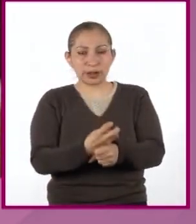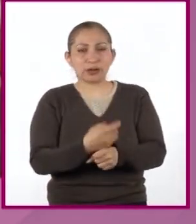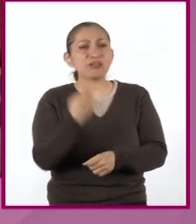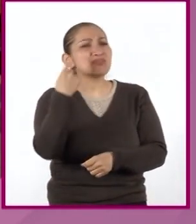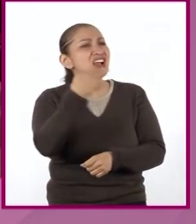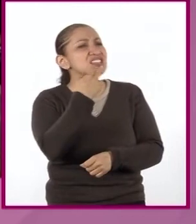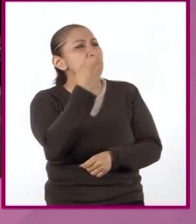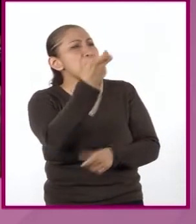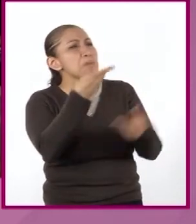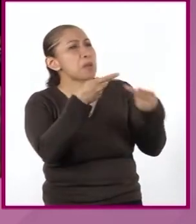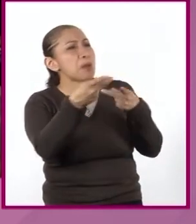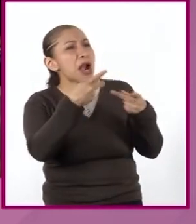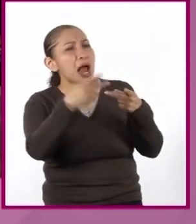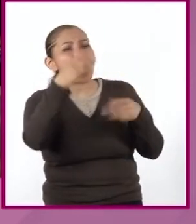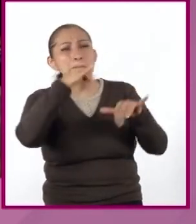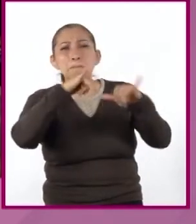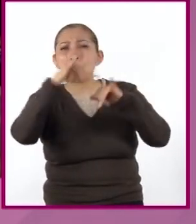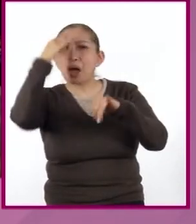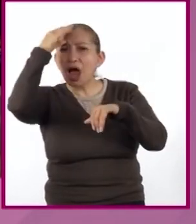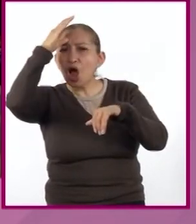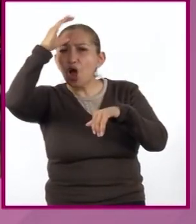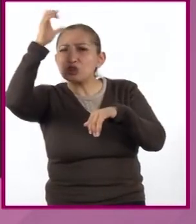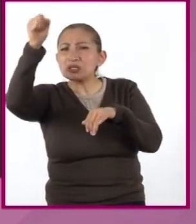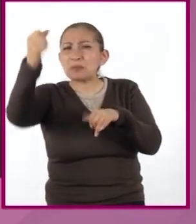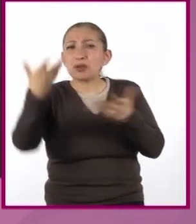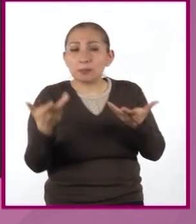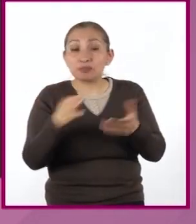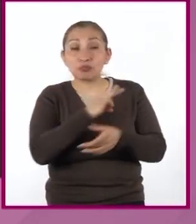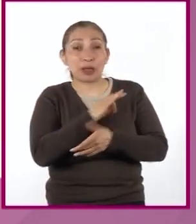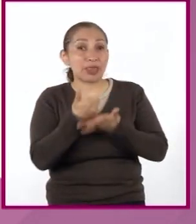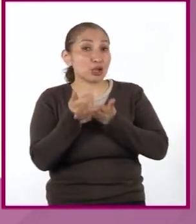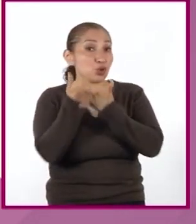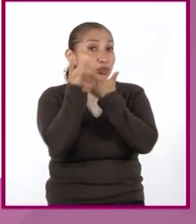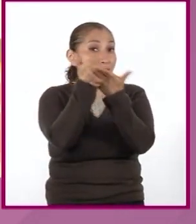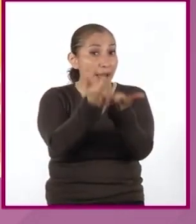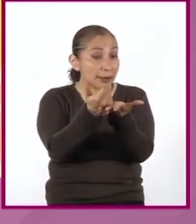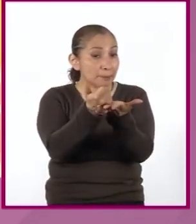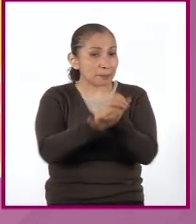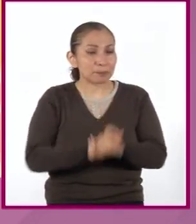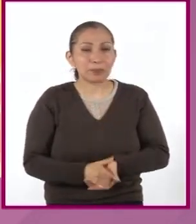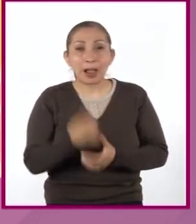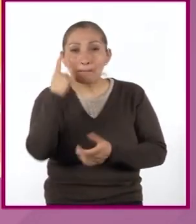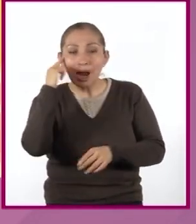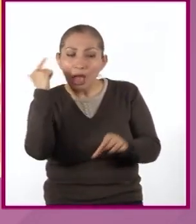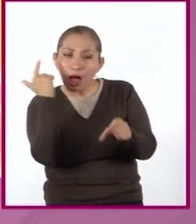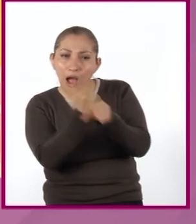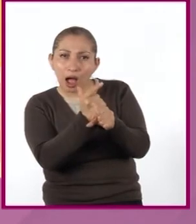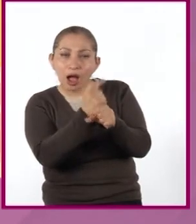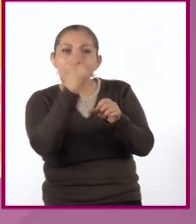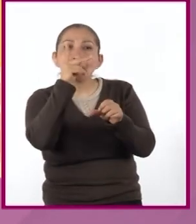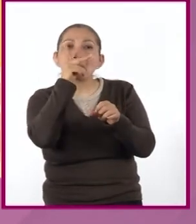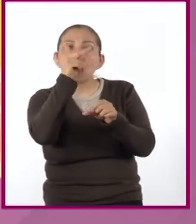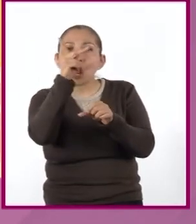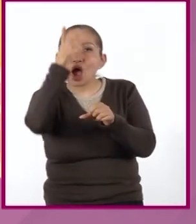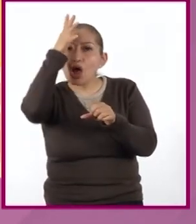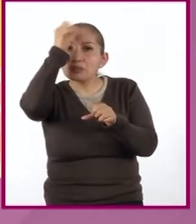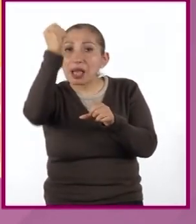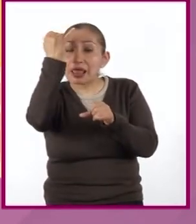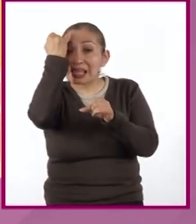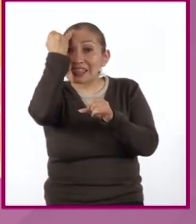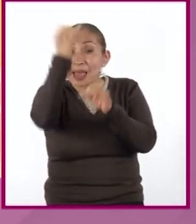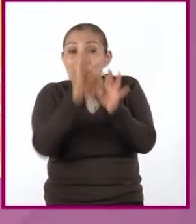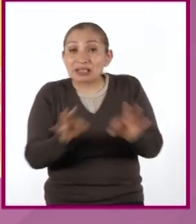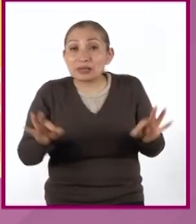qué sirve cocinar un mapa conceptual? Puede servir para identificar los conceptos o ideas más